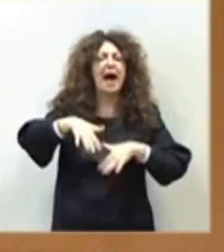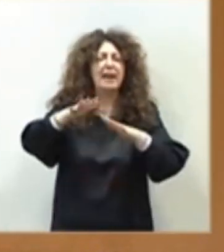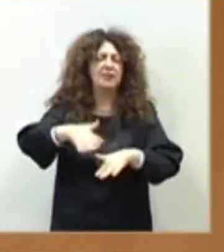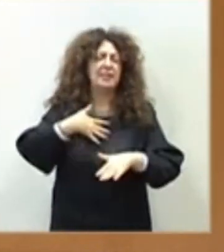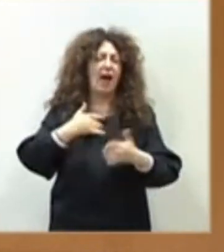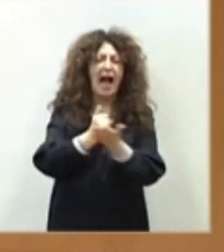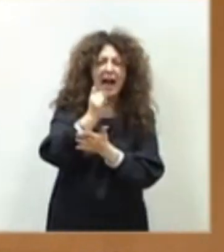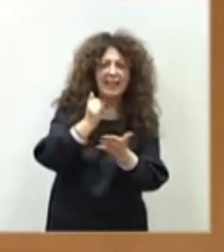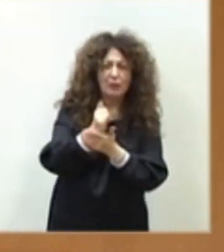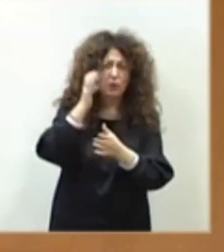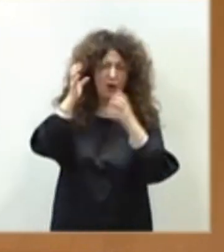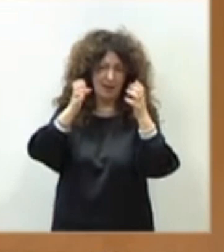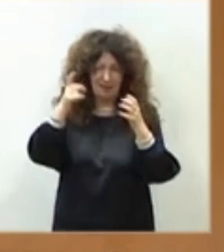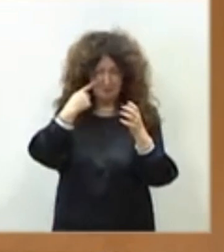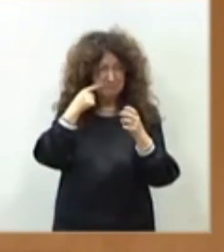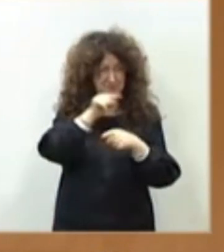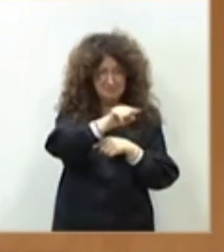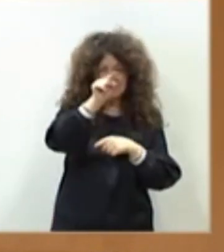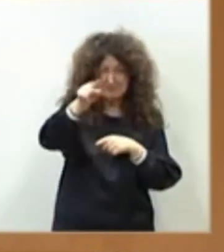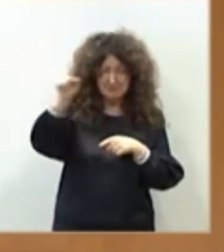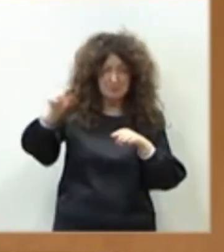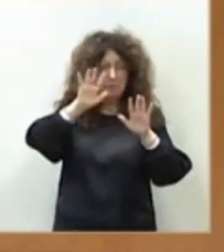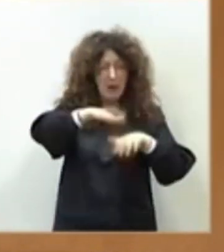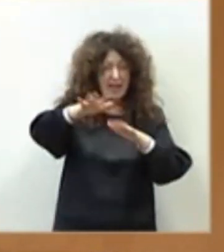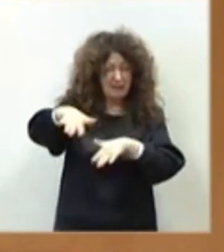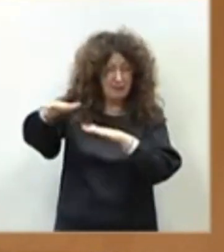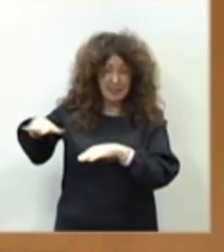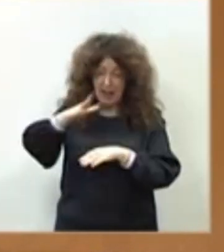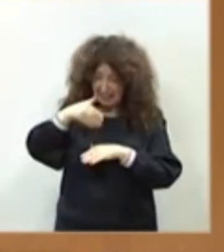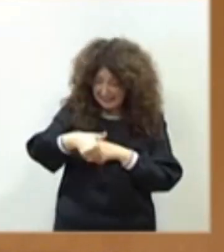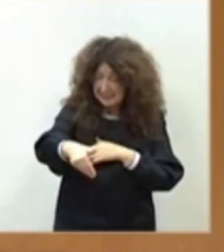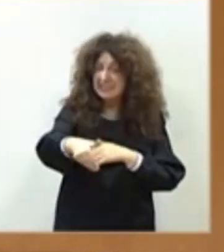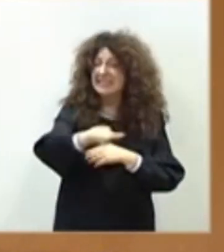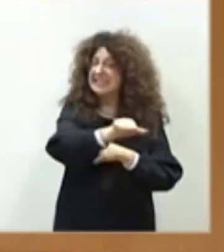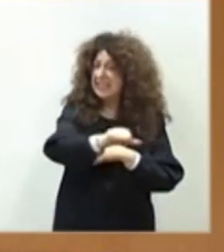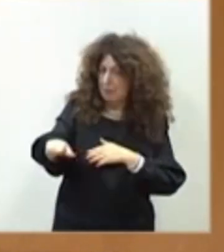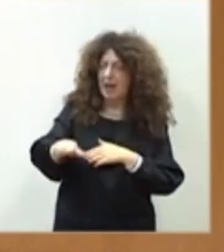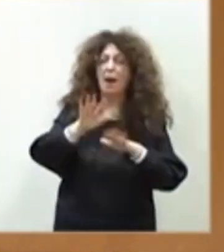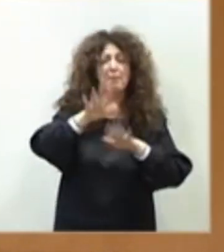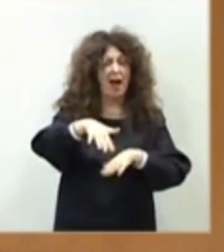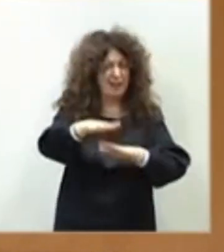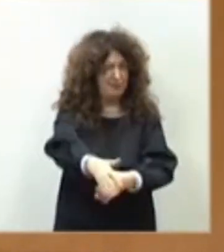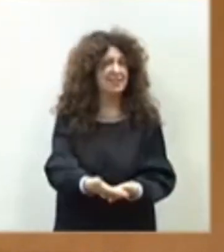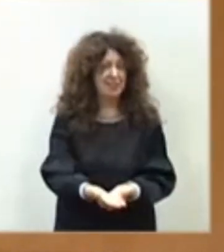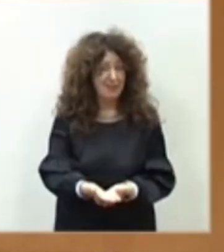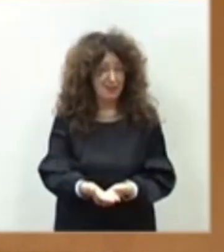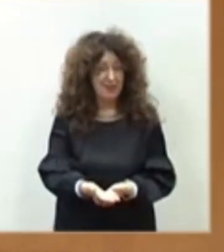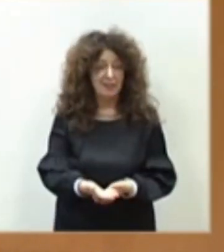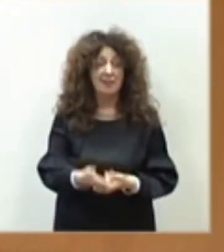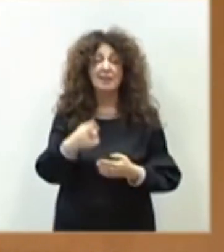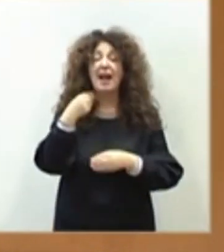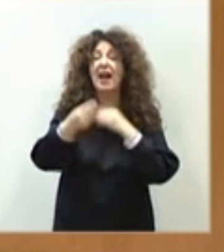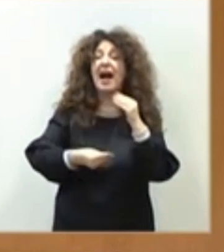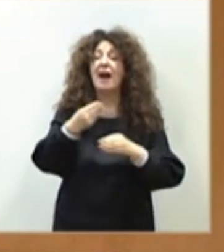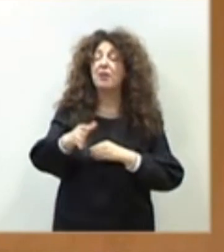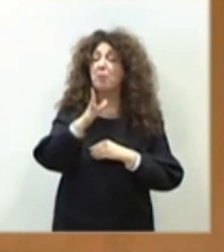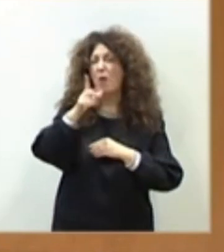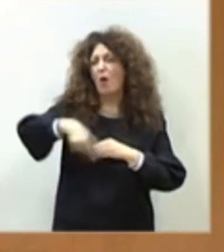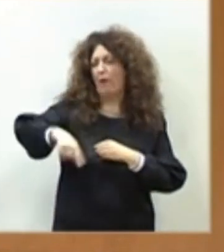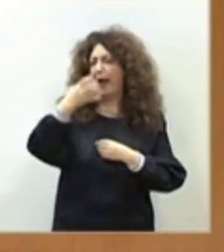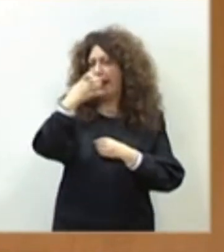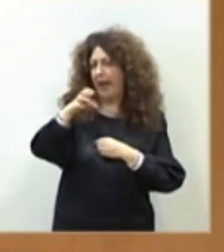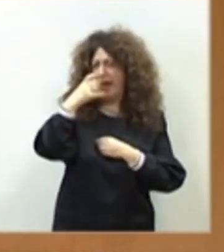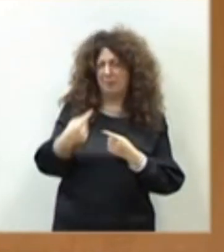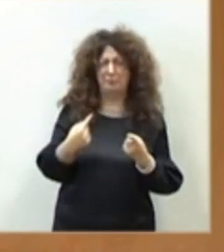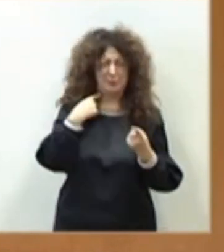ganaderos. Sigue habiendo manifestaciones y a fecha de hoy hay convocadas manifestaciones para esta semana. Y lo hacen y las van a hacer porque se están quejando de las